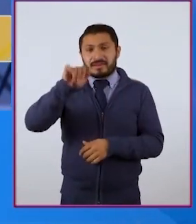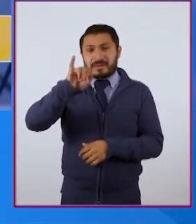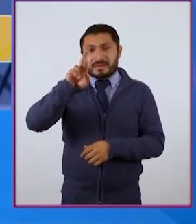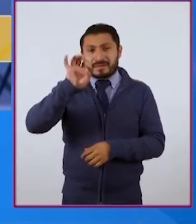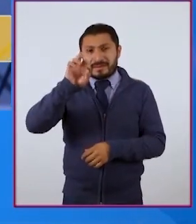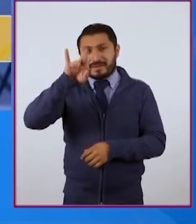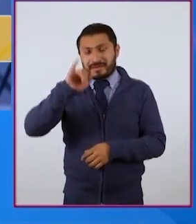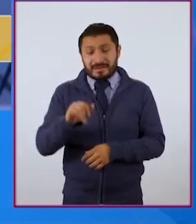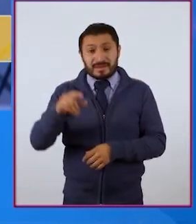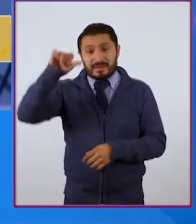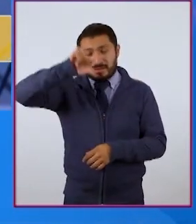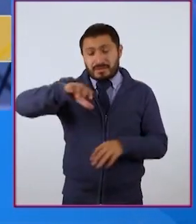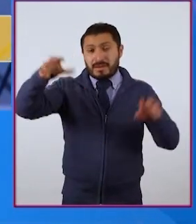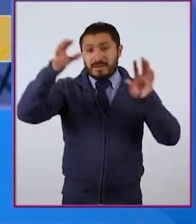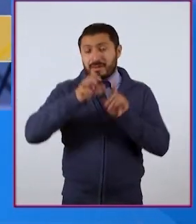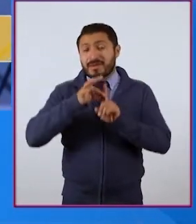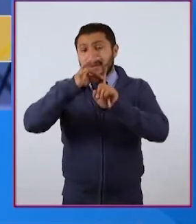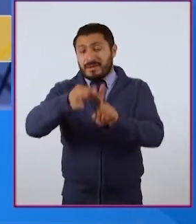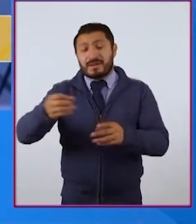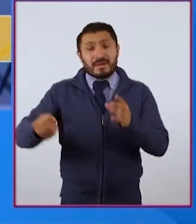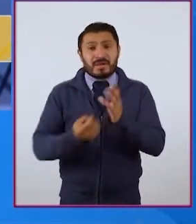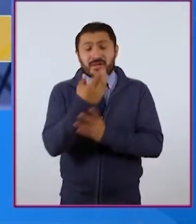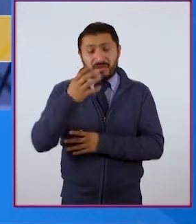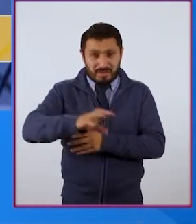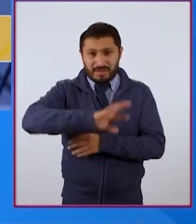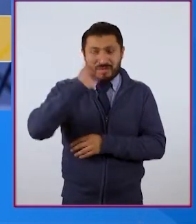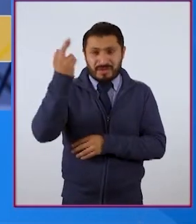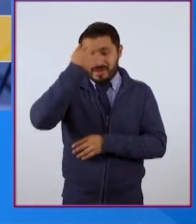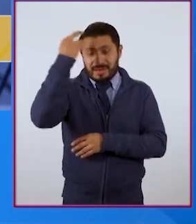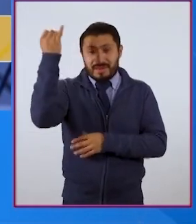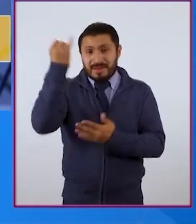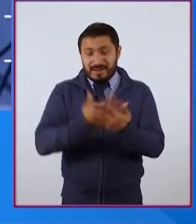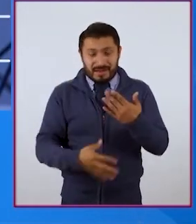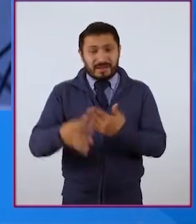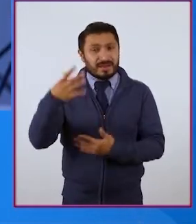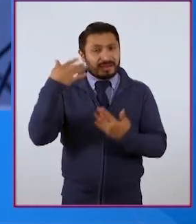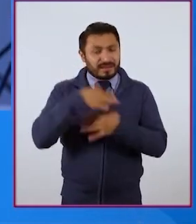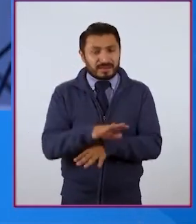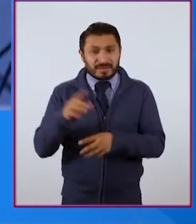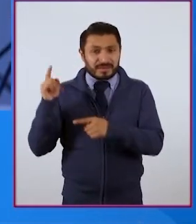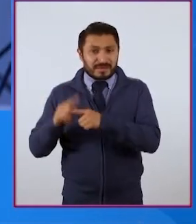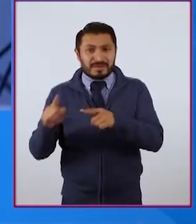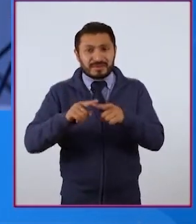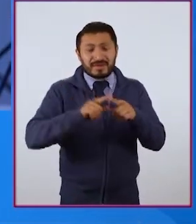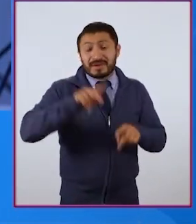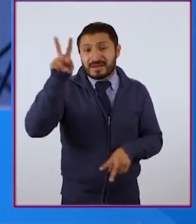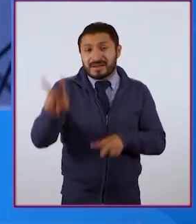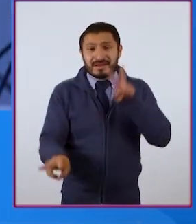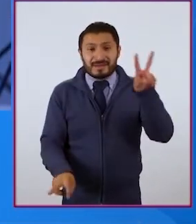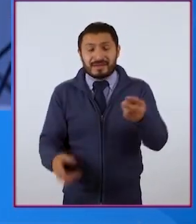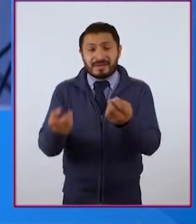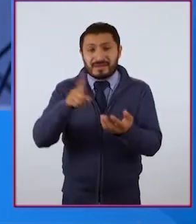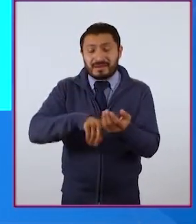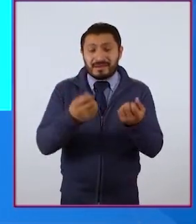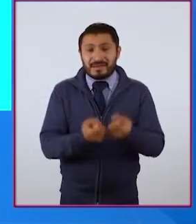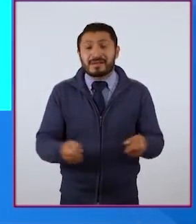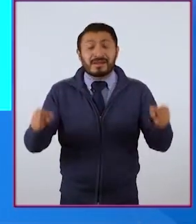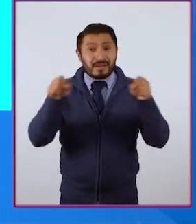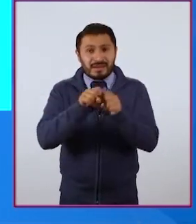y hoy te guiaré en este nuevo recorrido por imágenes que nos acercan a distintas realidades de nuestra sociedad.